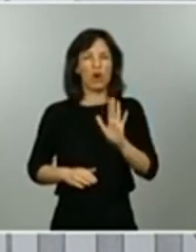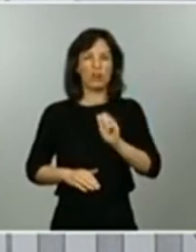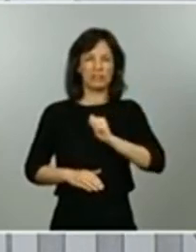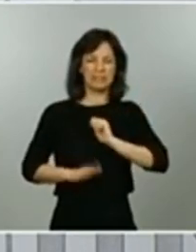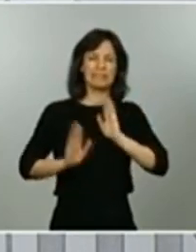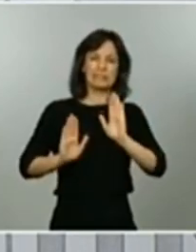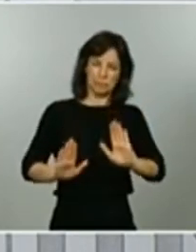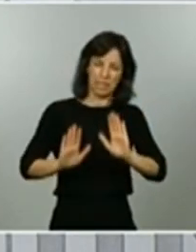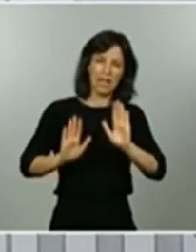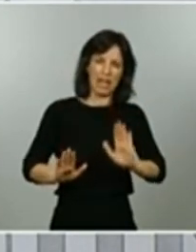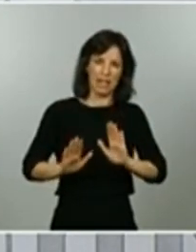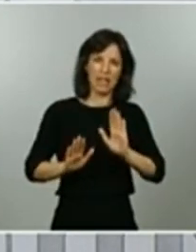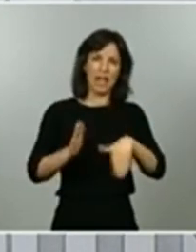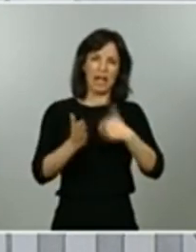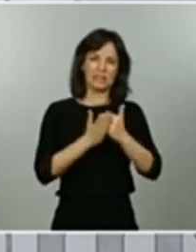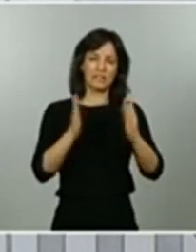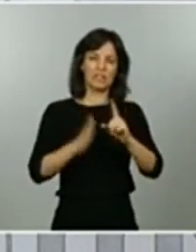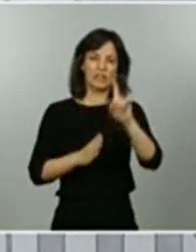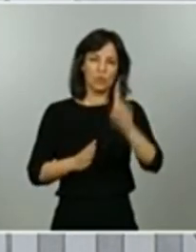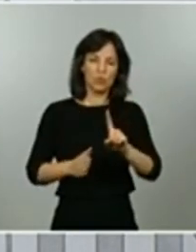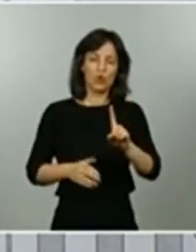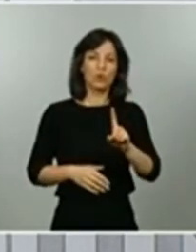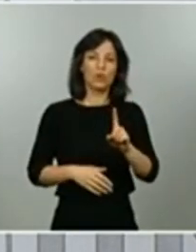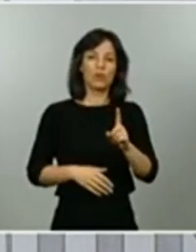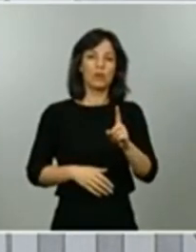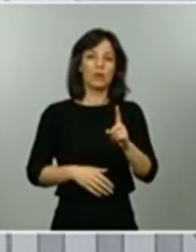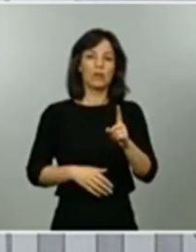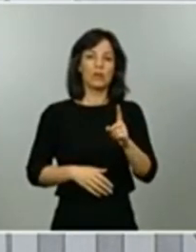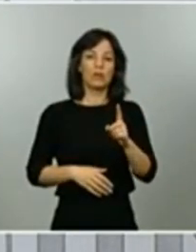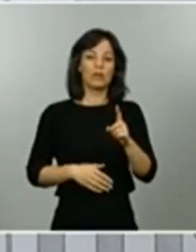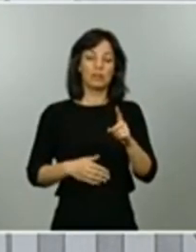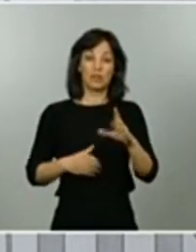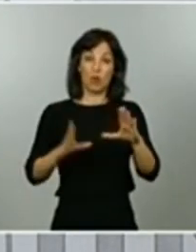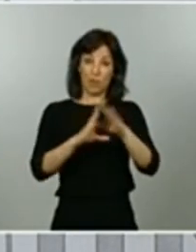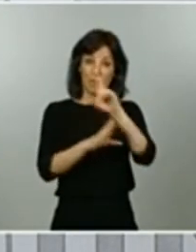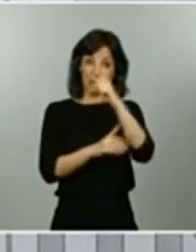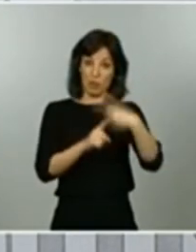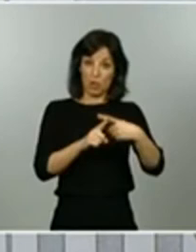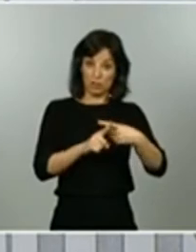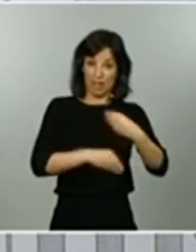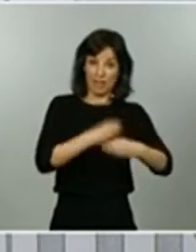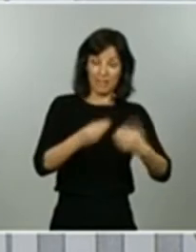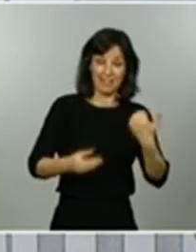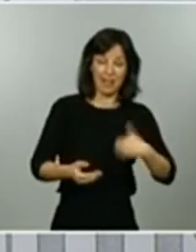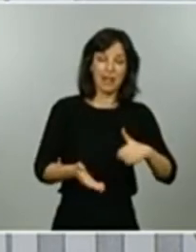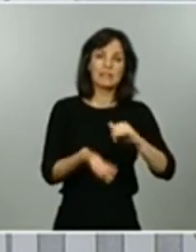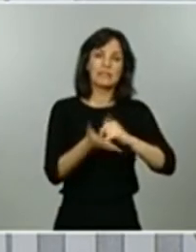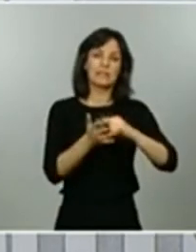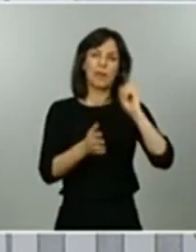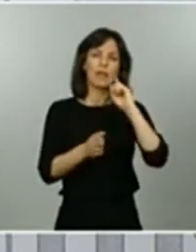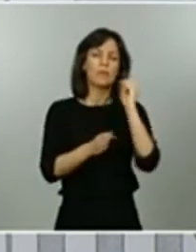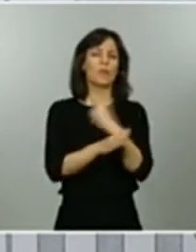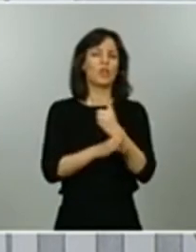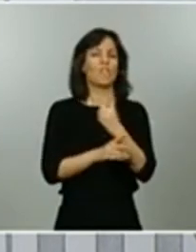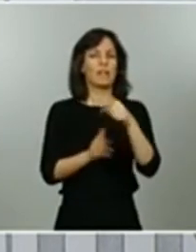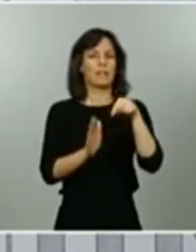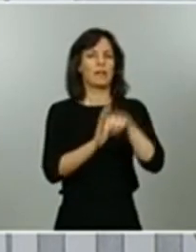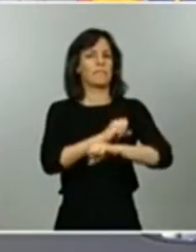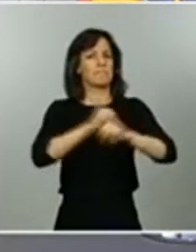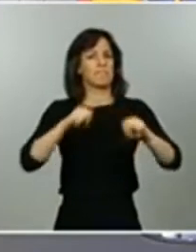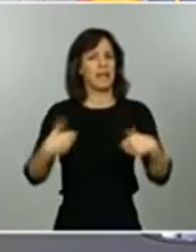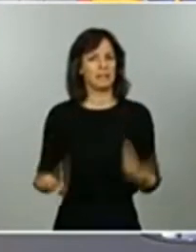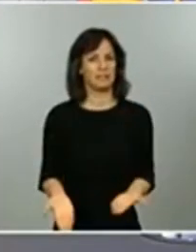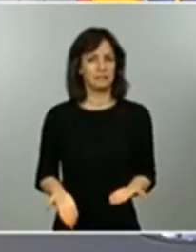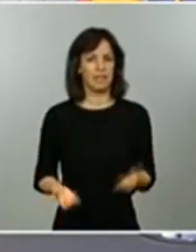desarrollar más una cosa que ya está haciendo la comunidad de Madrid que es todo un sistema de detección precoz reforzando la atención primaria para tener capacidad